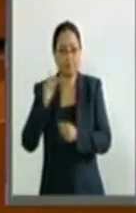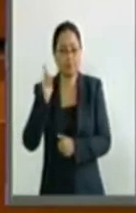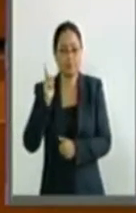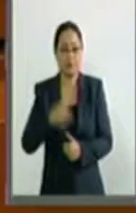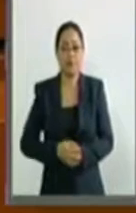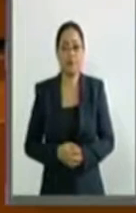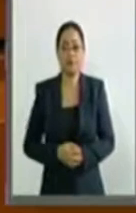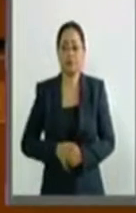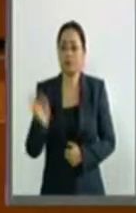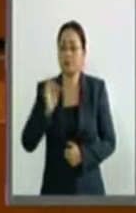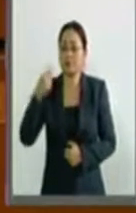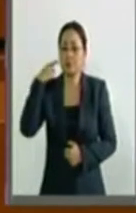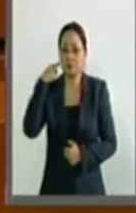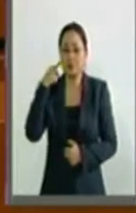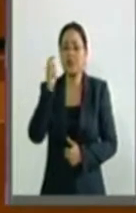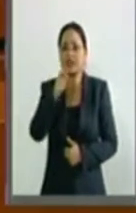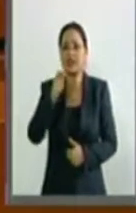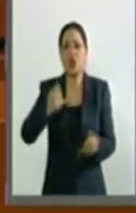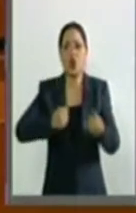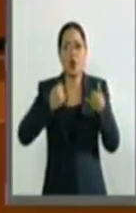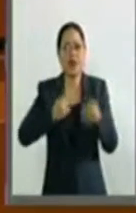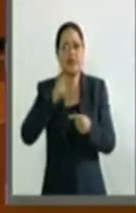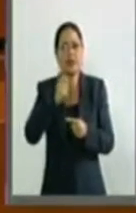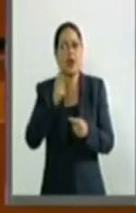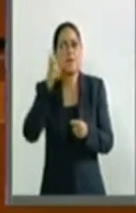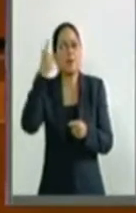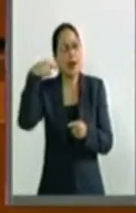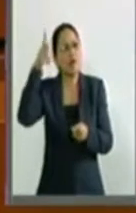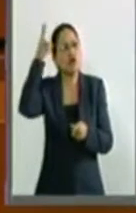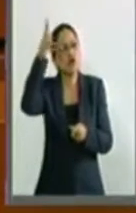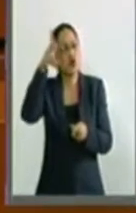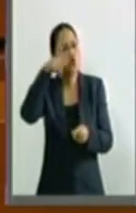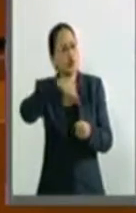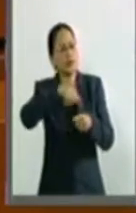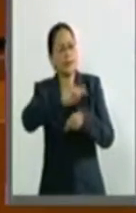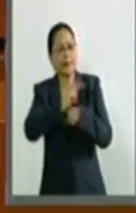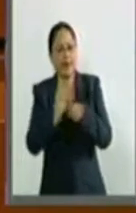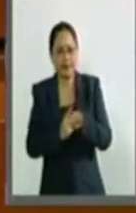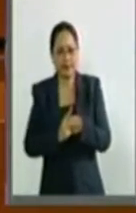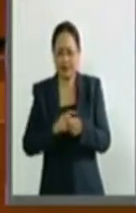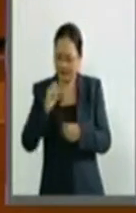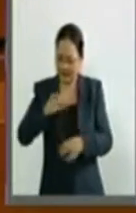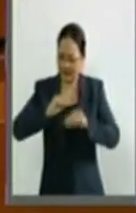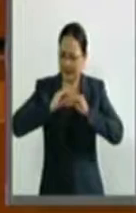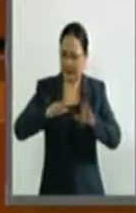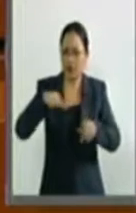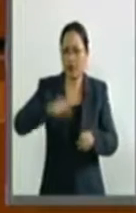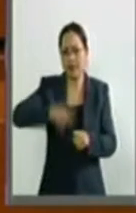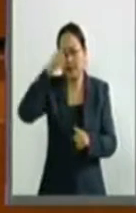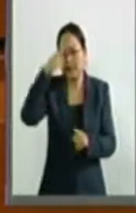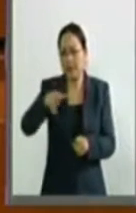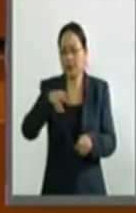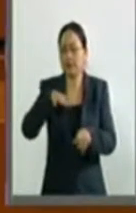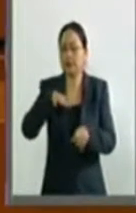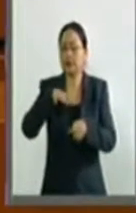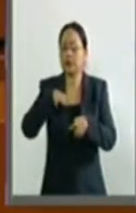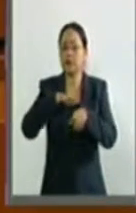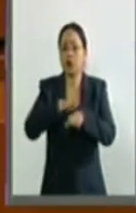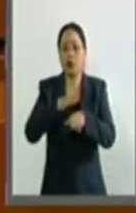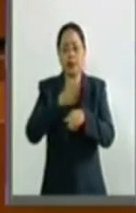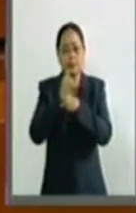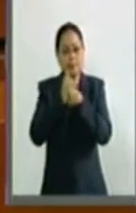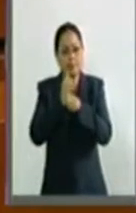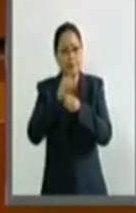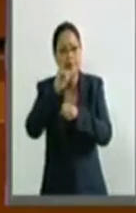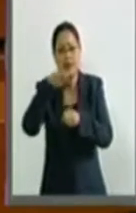escuchado alguna vez que los jóvenes son el futuro. Y efectivamente en México, de acuerdo con datos del Inegi, se